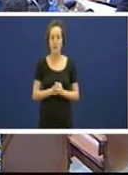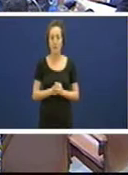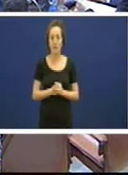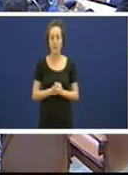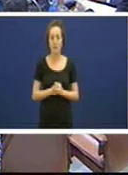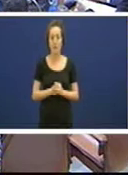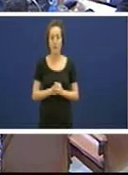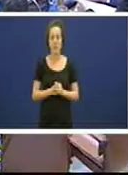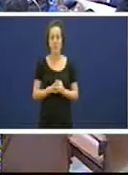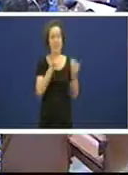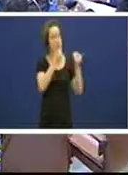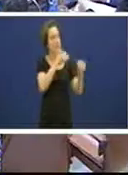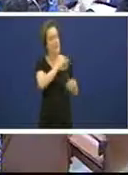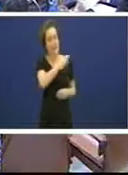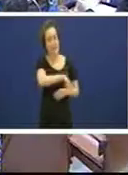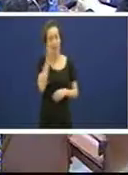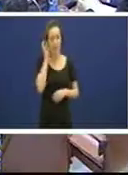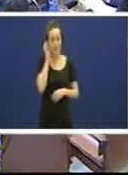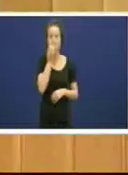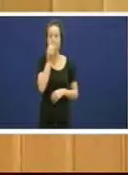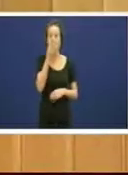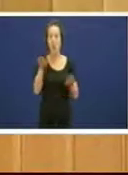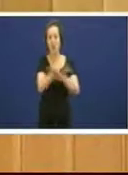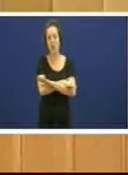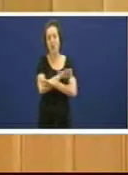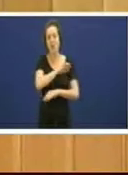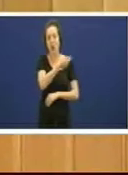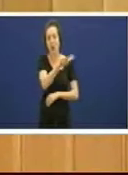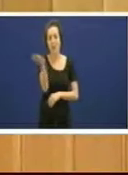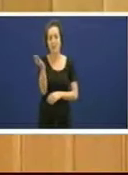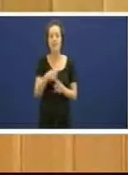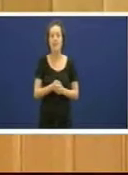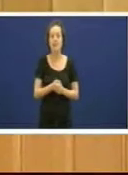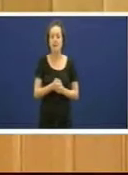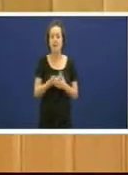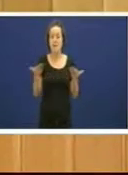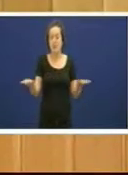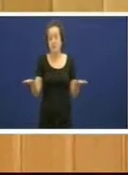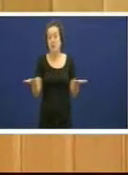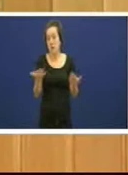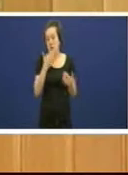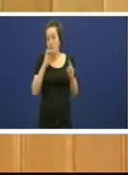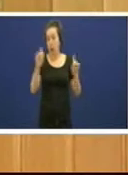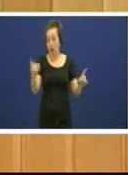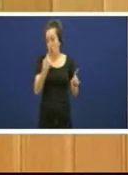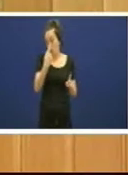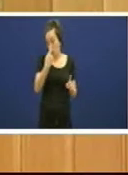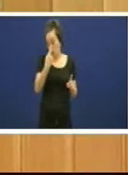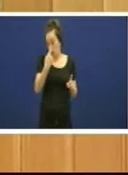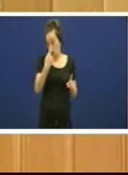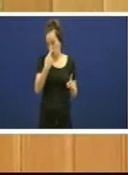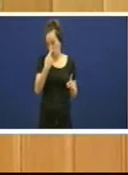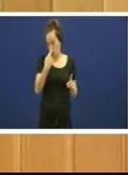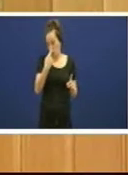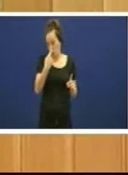Moitas gracias señora presidenta Boas noites señorías Certamente cando un quere saber cal é a opinión do